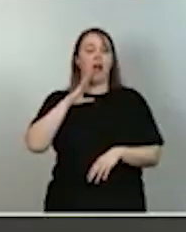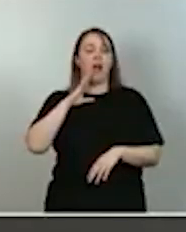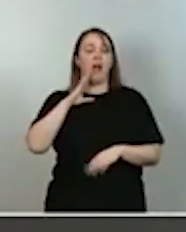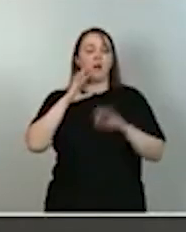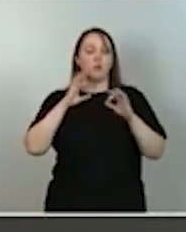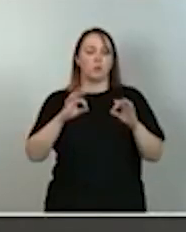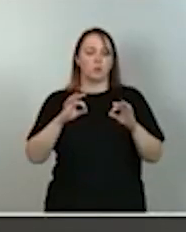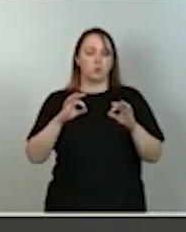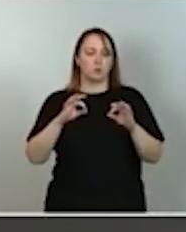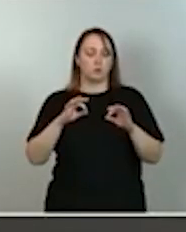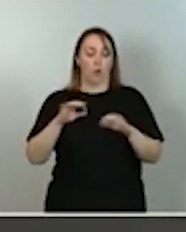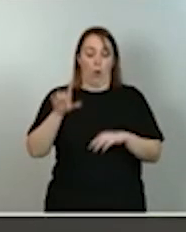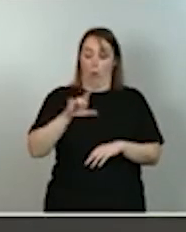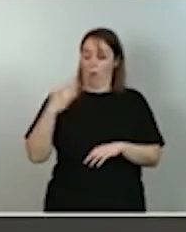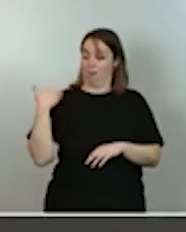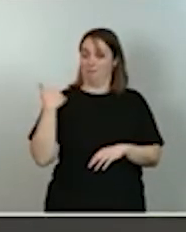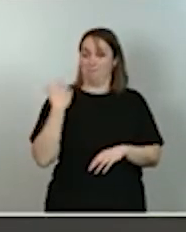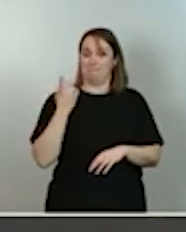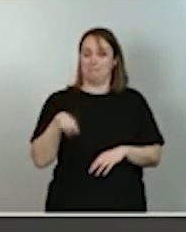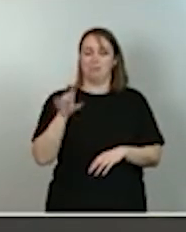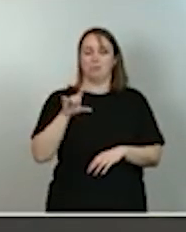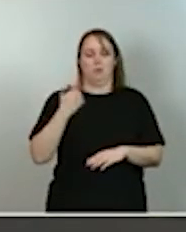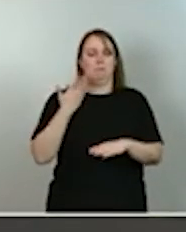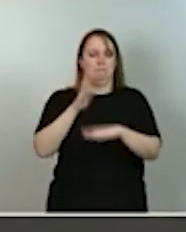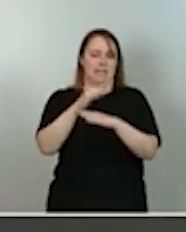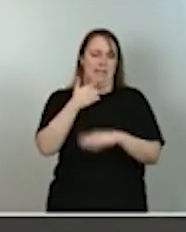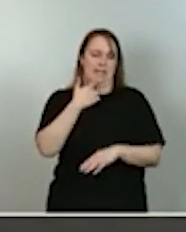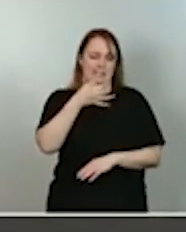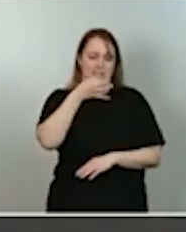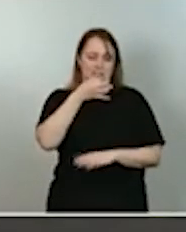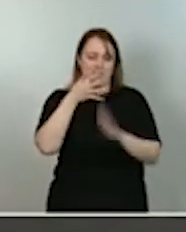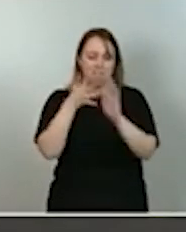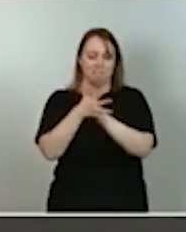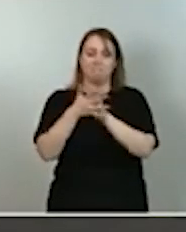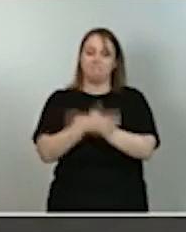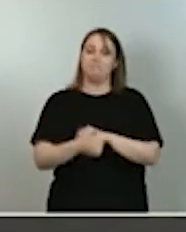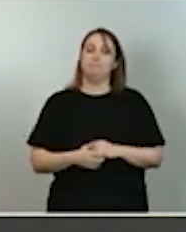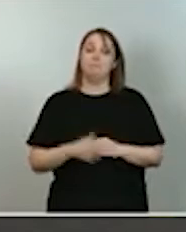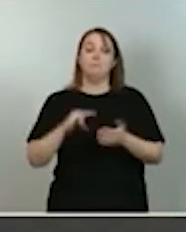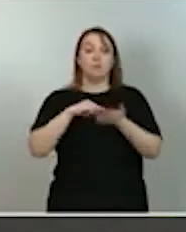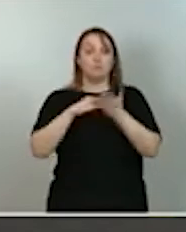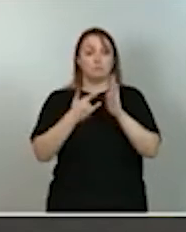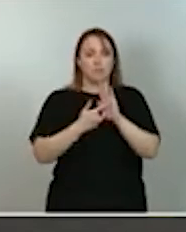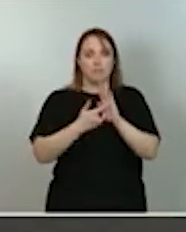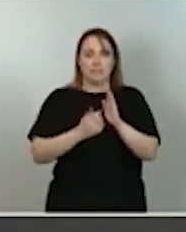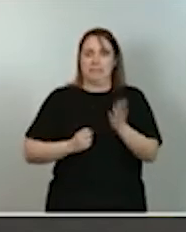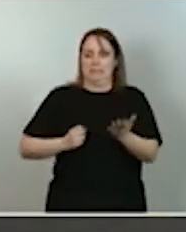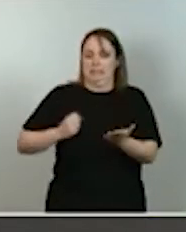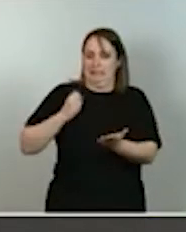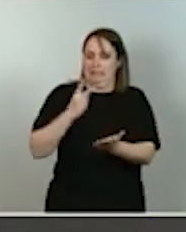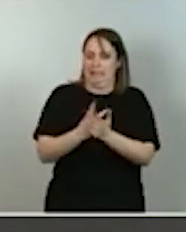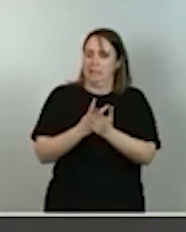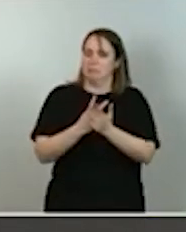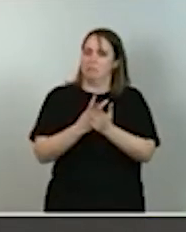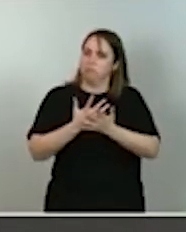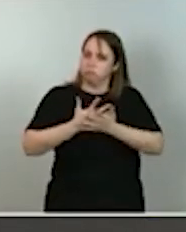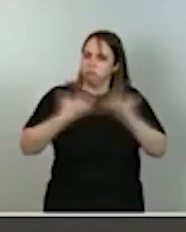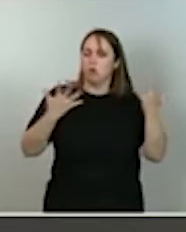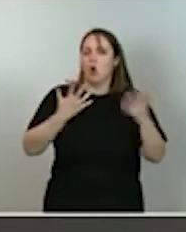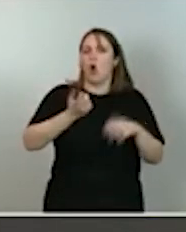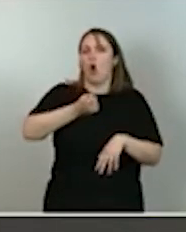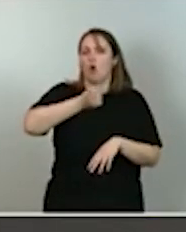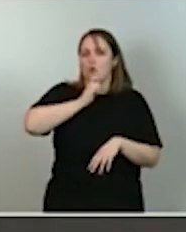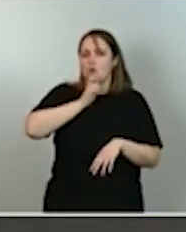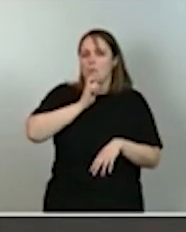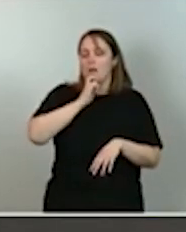julio pasado. Es evidente que un proyecto de esta envergadura, de esta ambición, de esta complejidad debe desplegarse